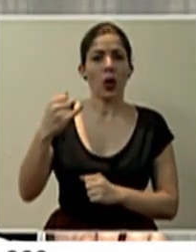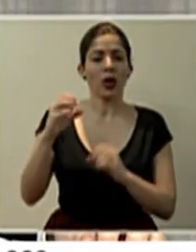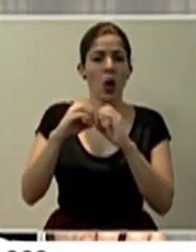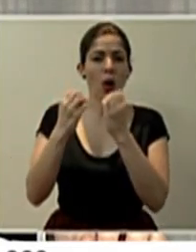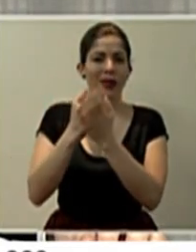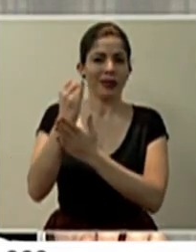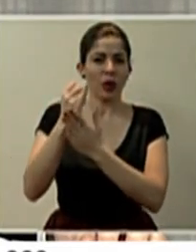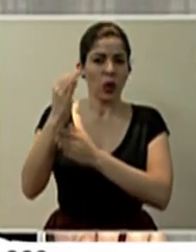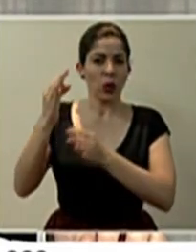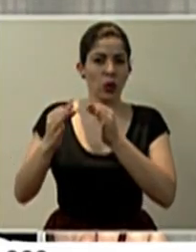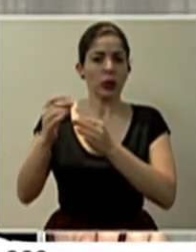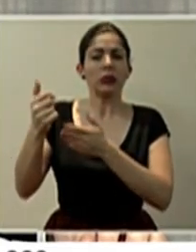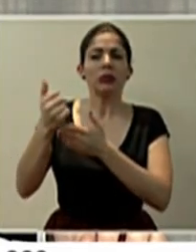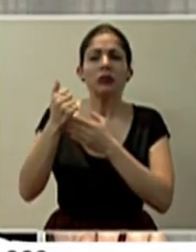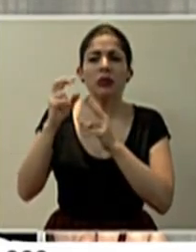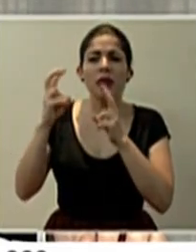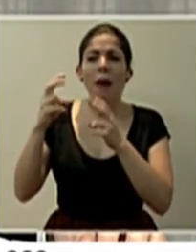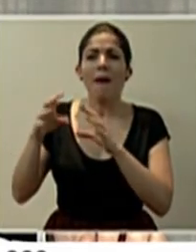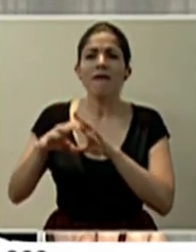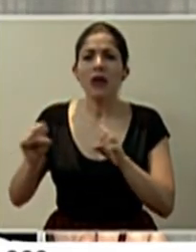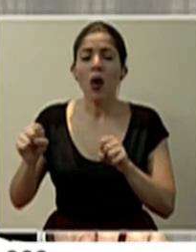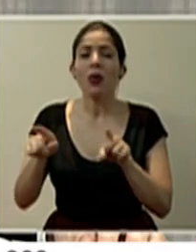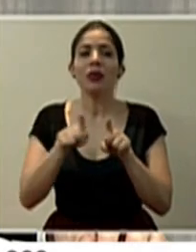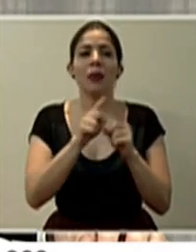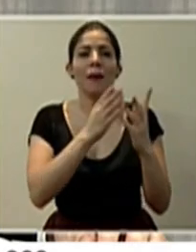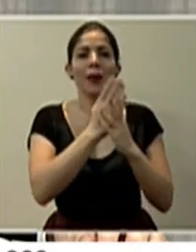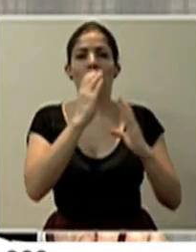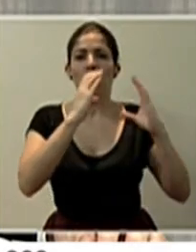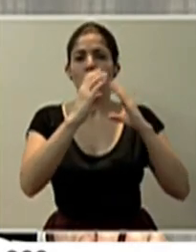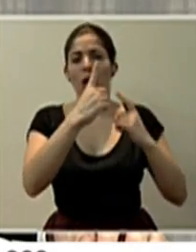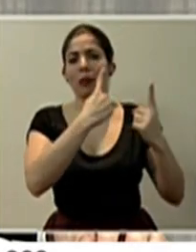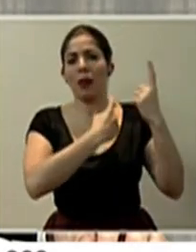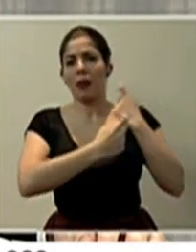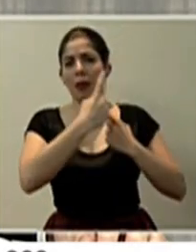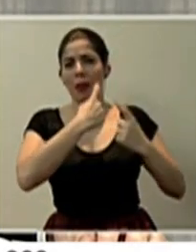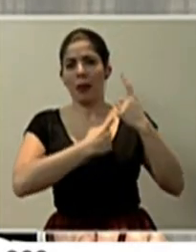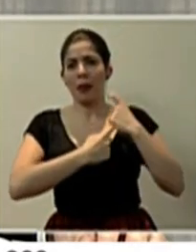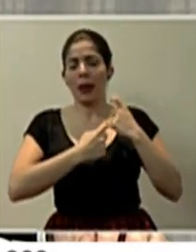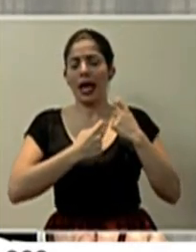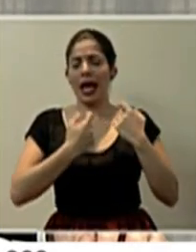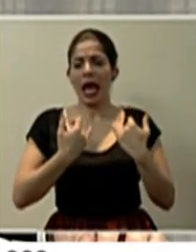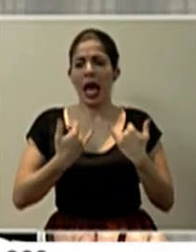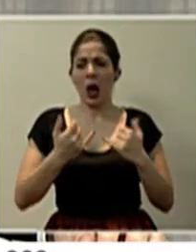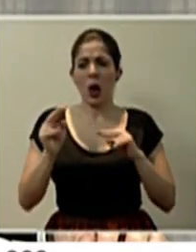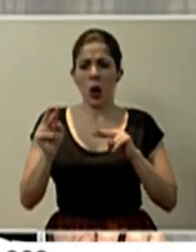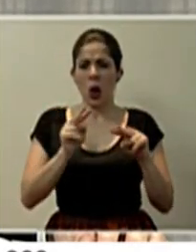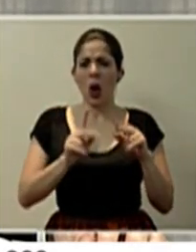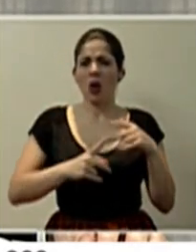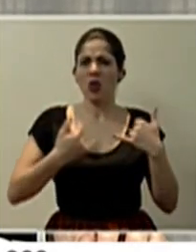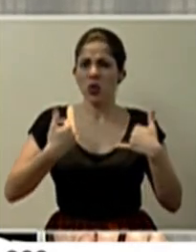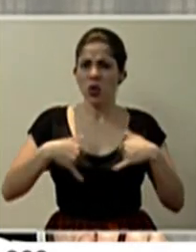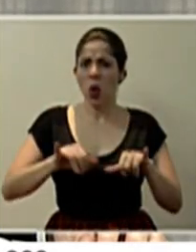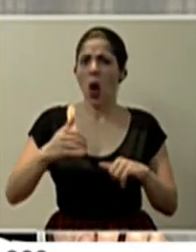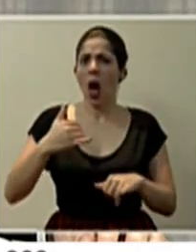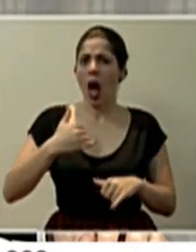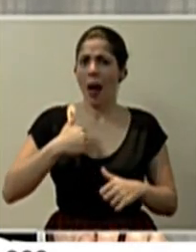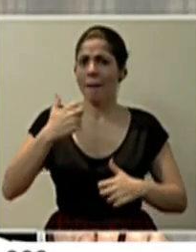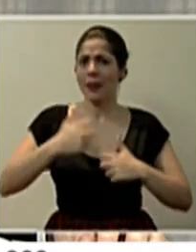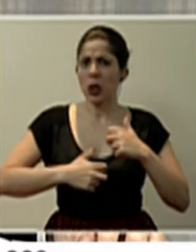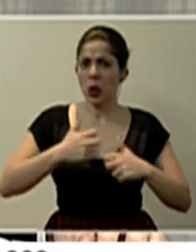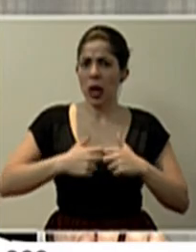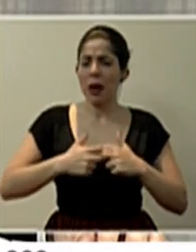ver el tema de los fraudes, además de algunas consultas de medios de comunicación, y seguimos teniendo problemáticas. Quiero recordarles algunos de